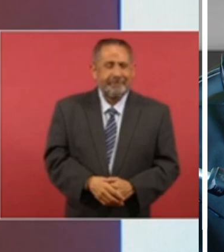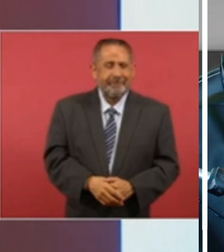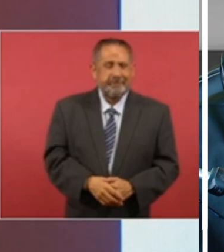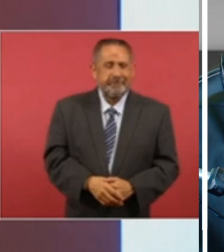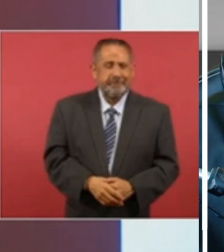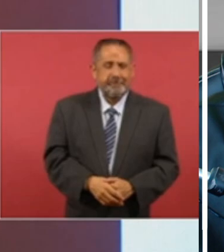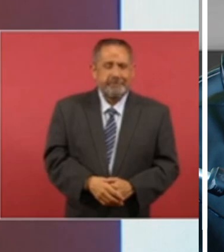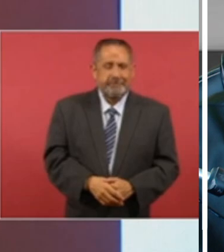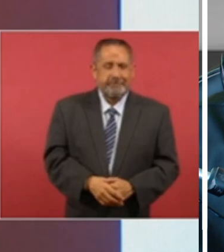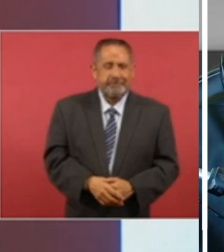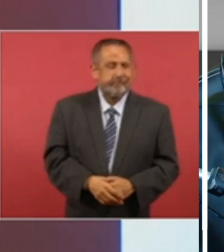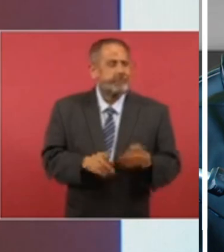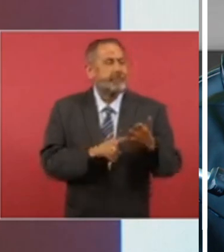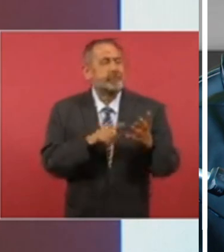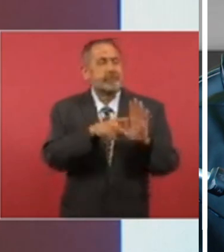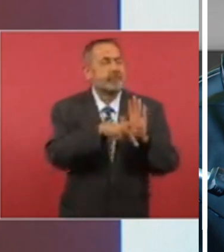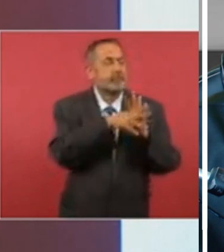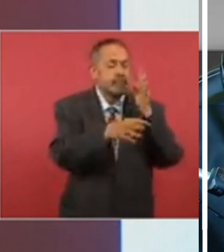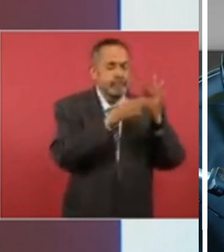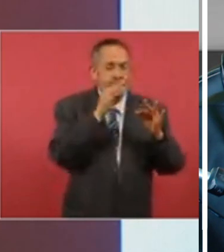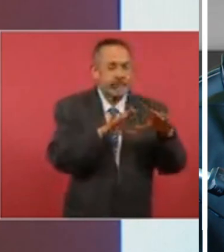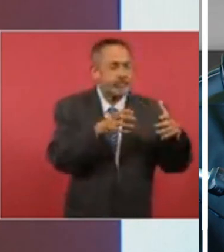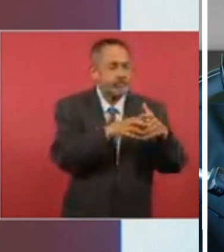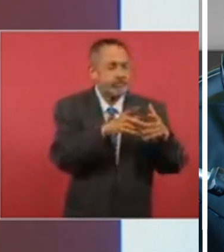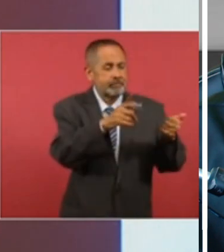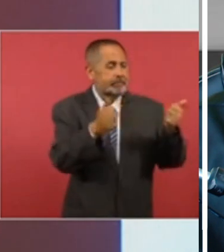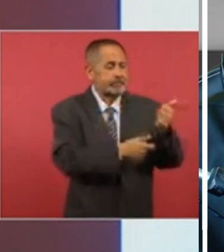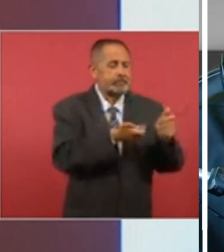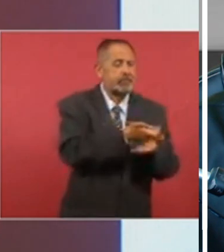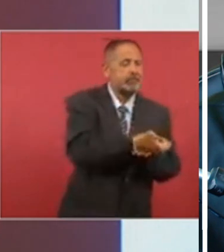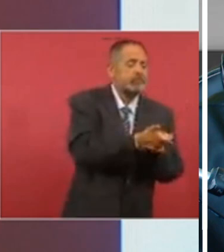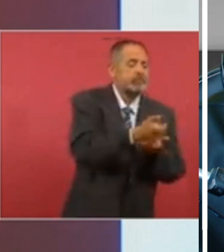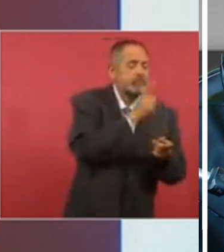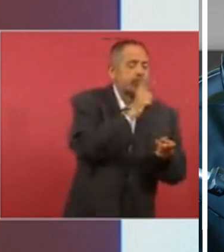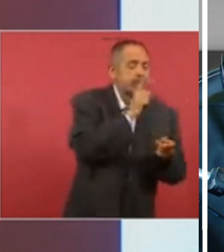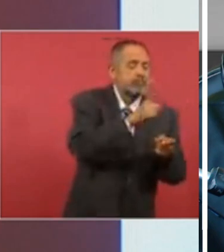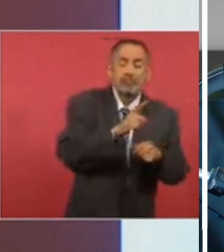a la prensa vendida alquilada no se le toca